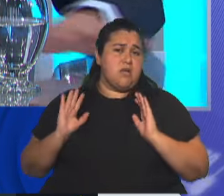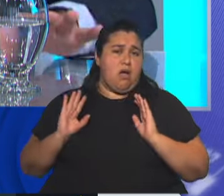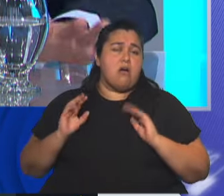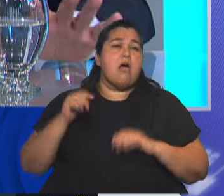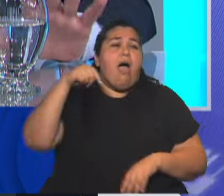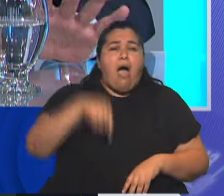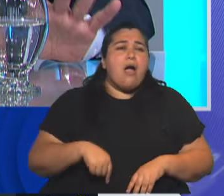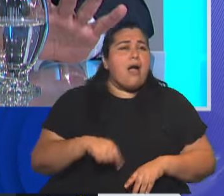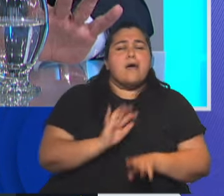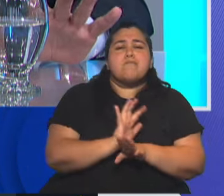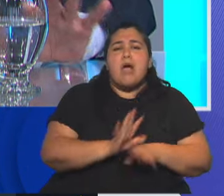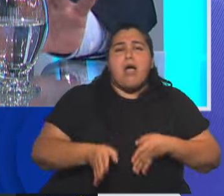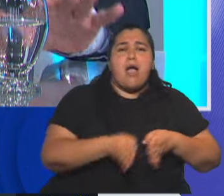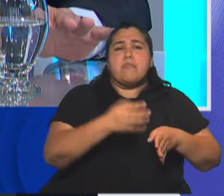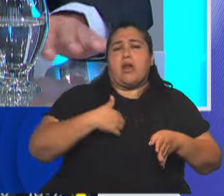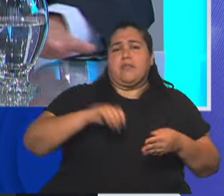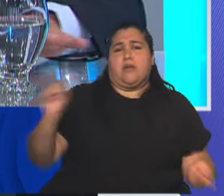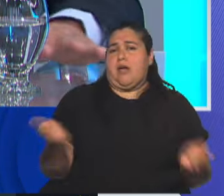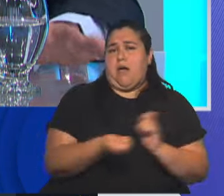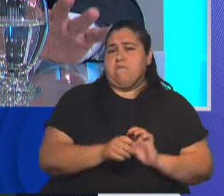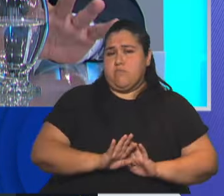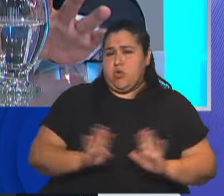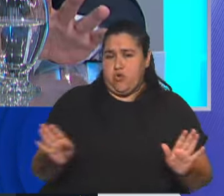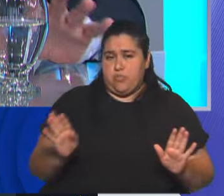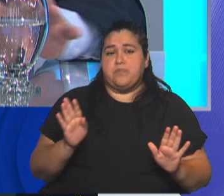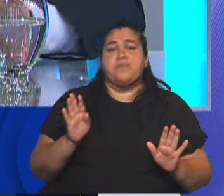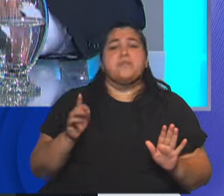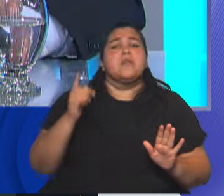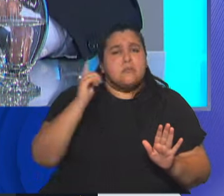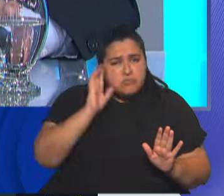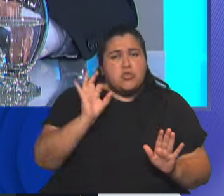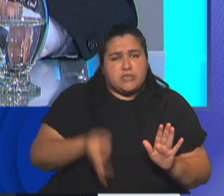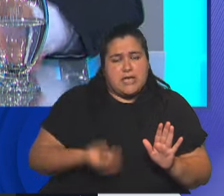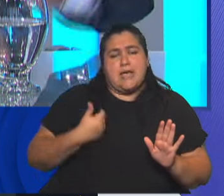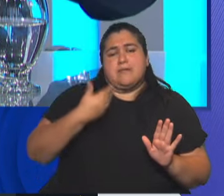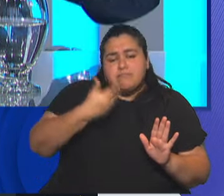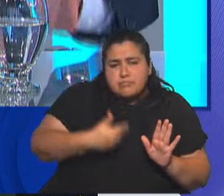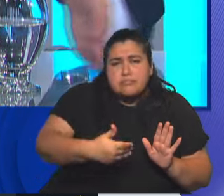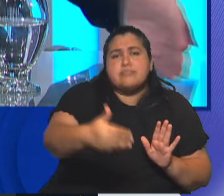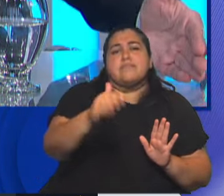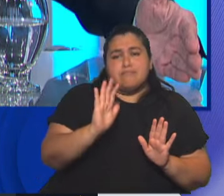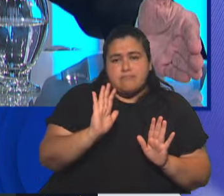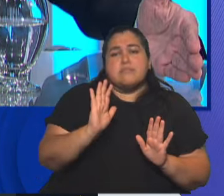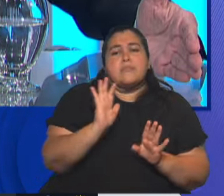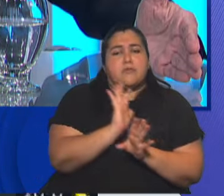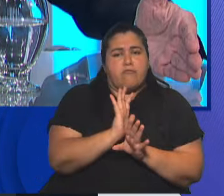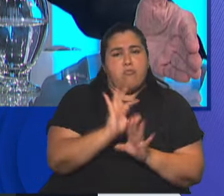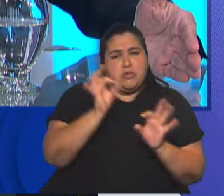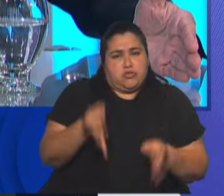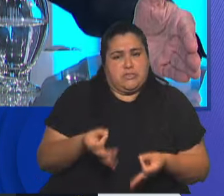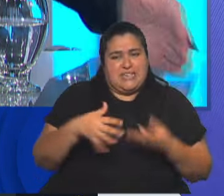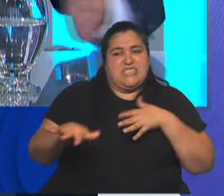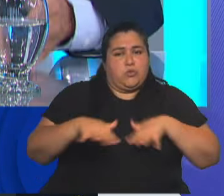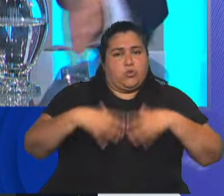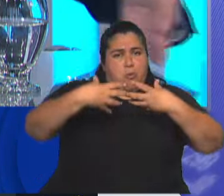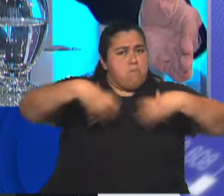difícilmente haya habido en estos meses, y va a haber en el futuro, una división de poderes como la